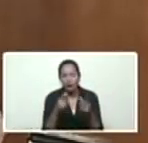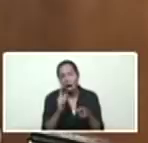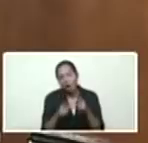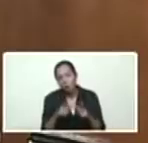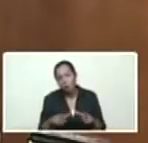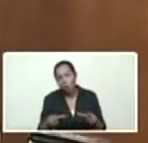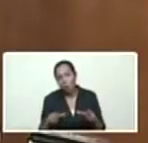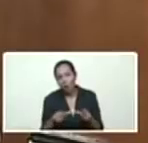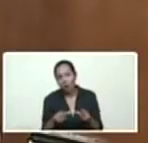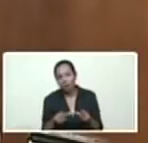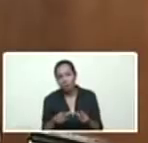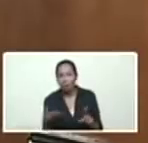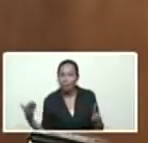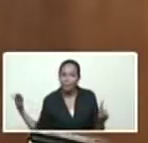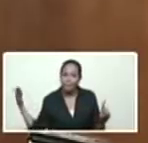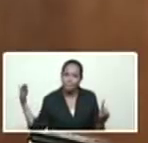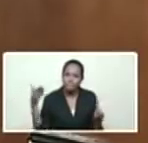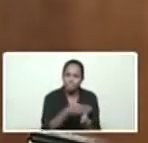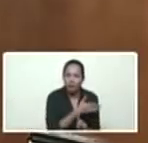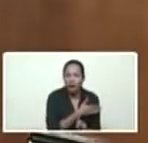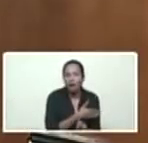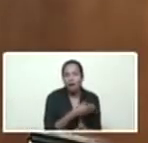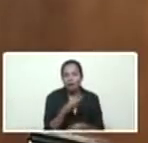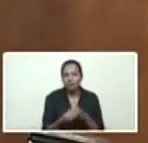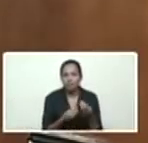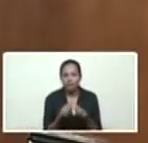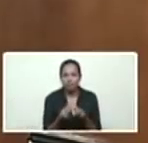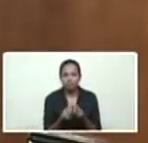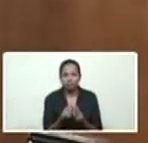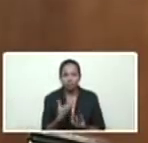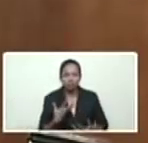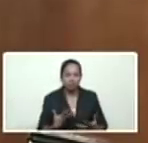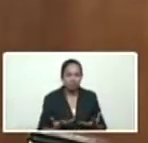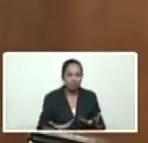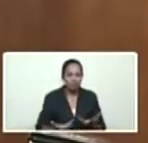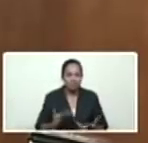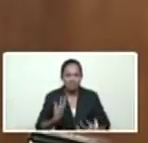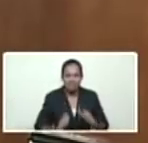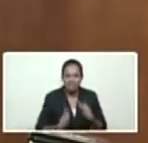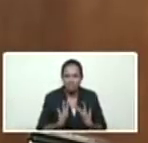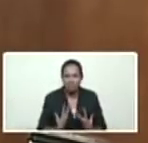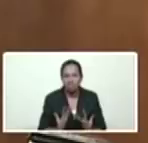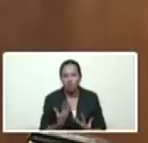físico de la desesperación del odio de estos grupos